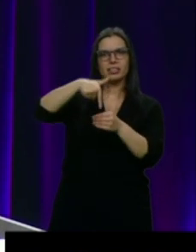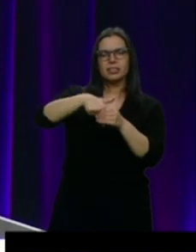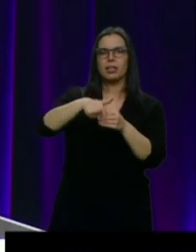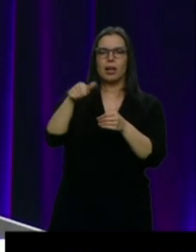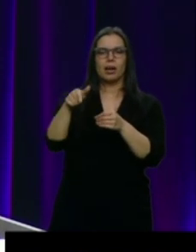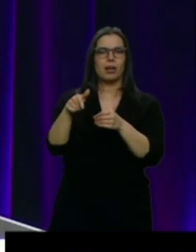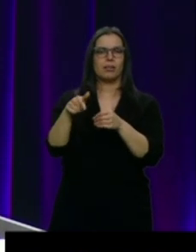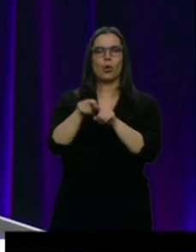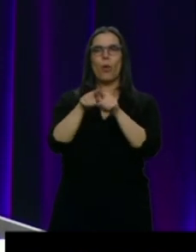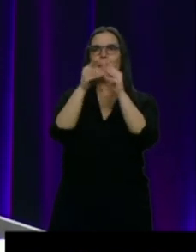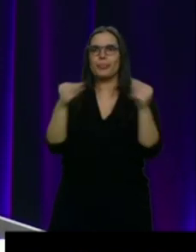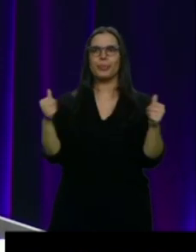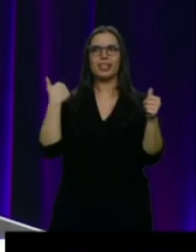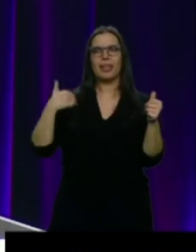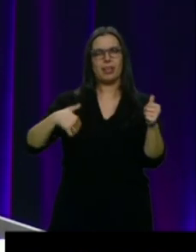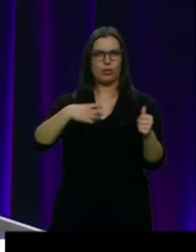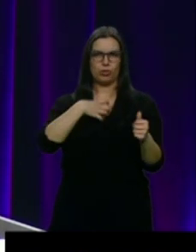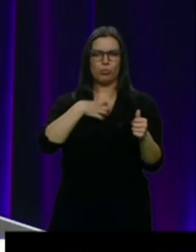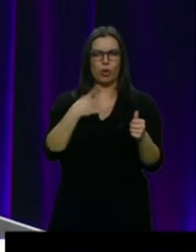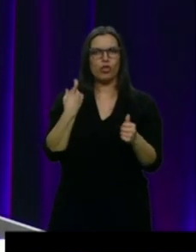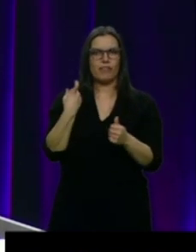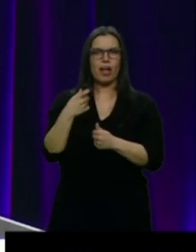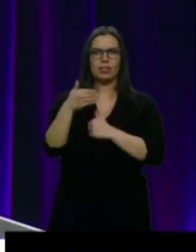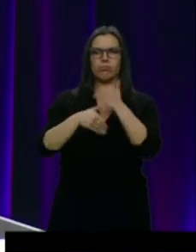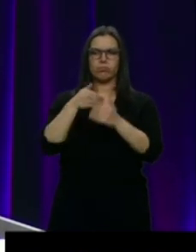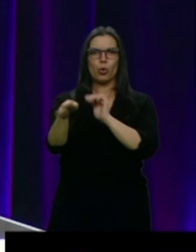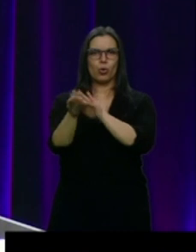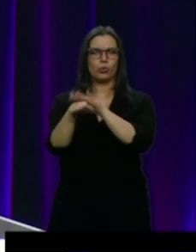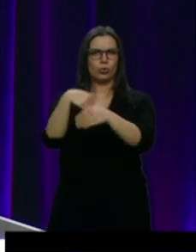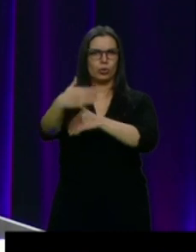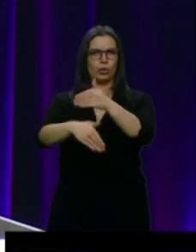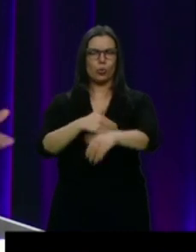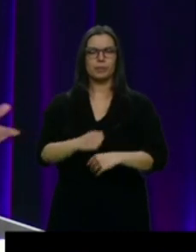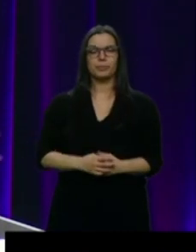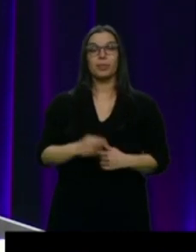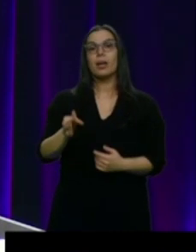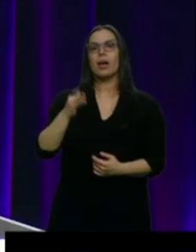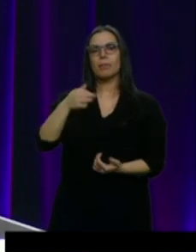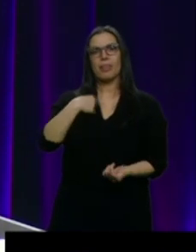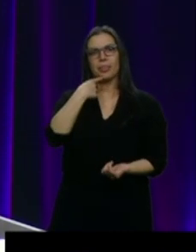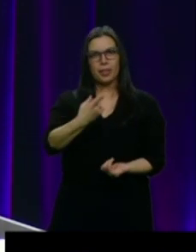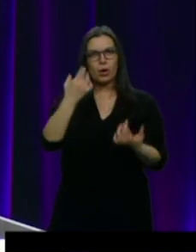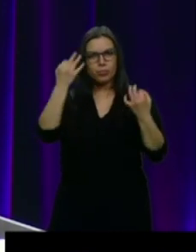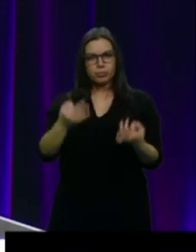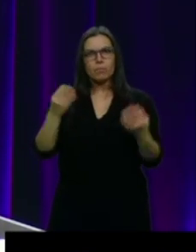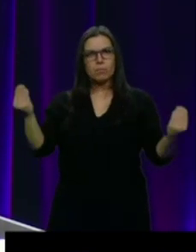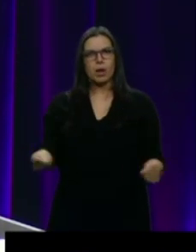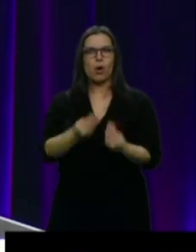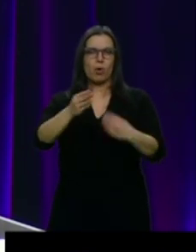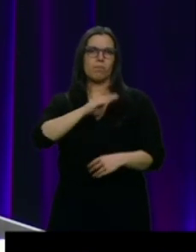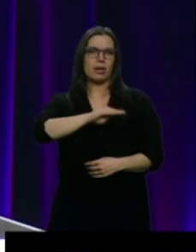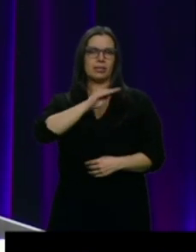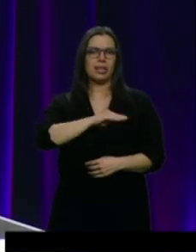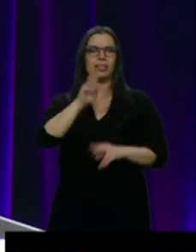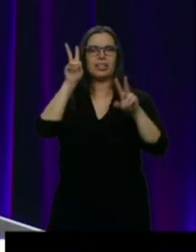prescindir de estos motores. Además, y yo sí que lo digo, ha habido una mejora sustancial en el consumo y las